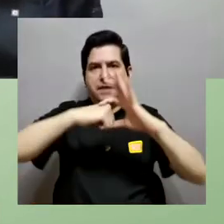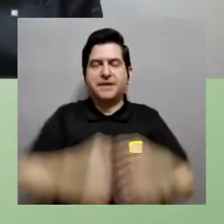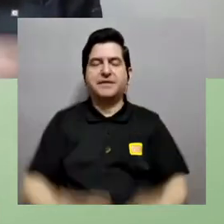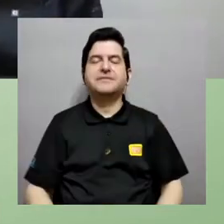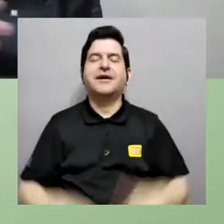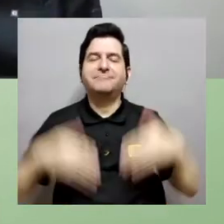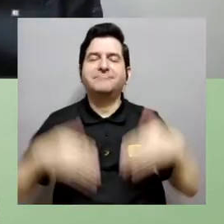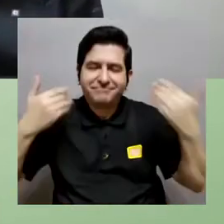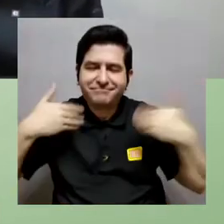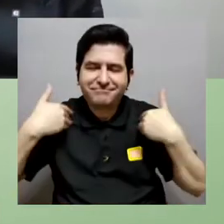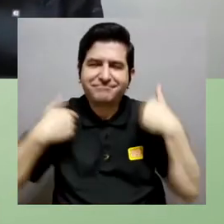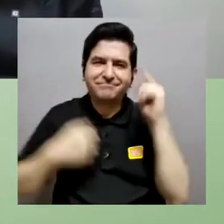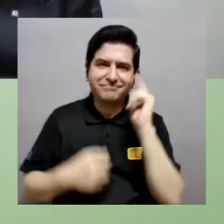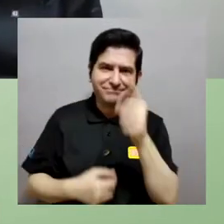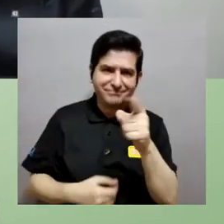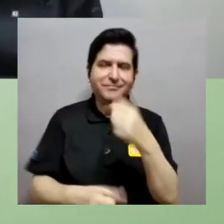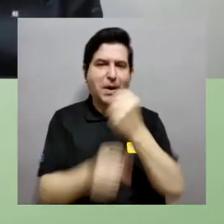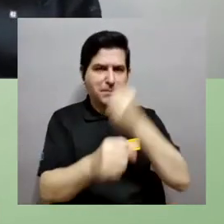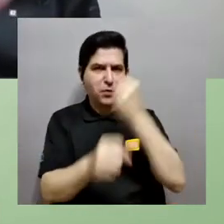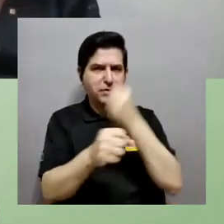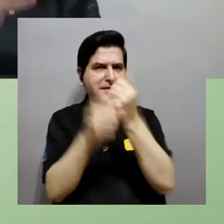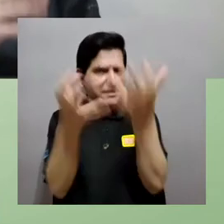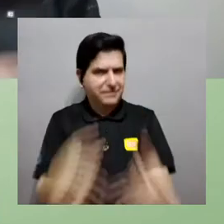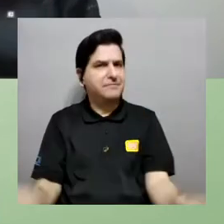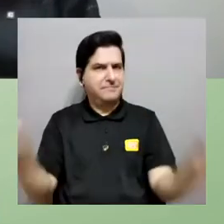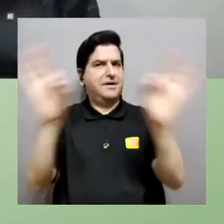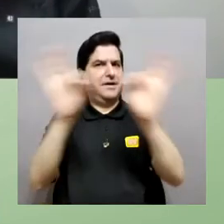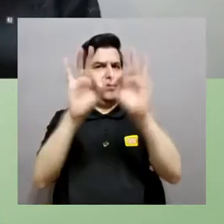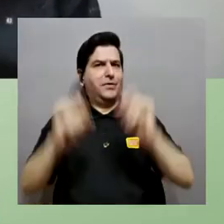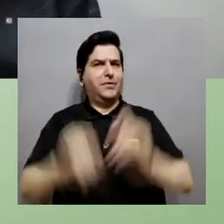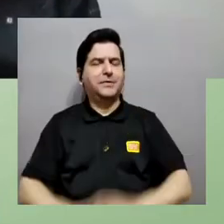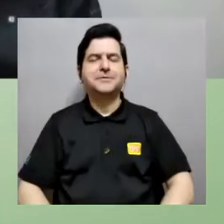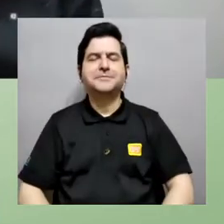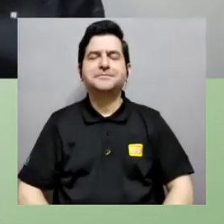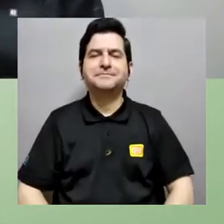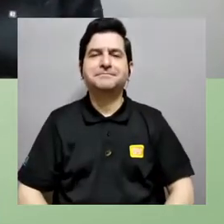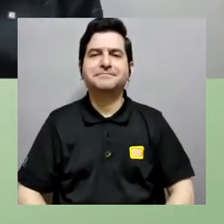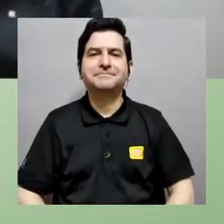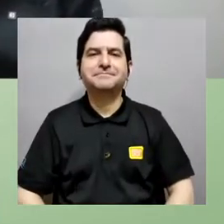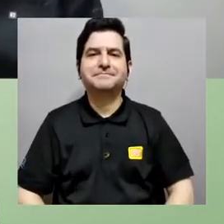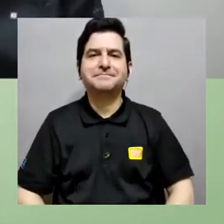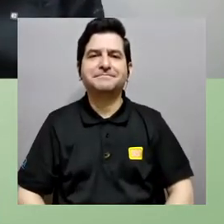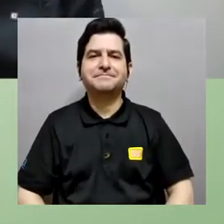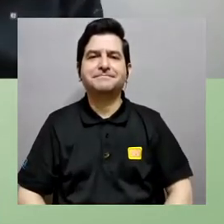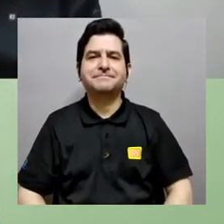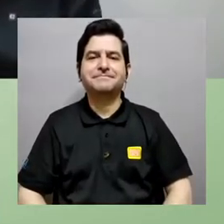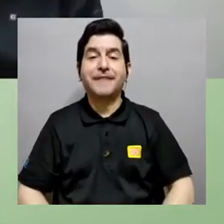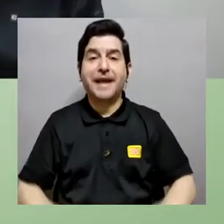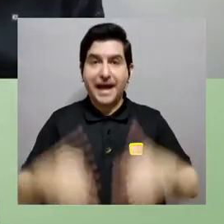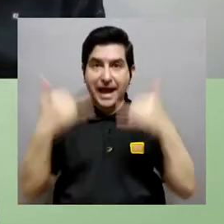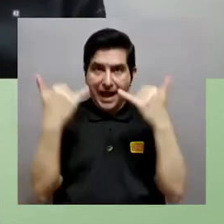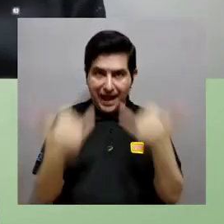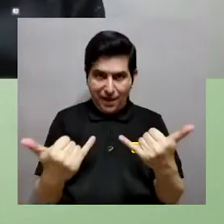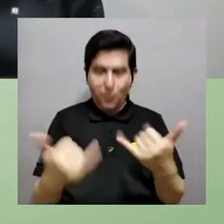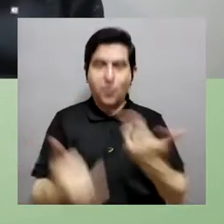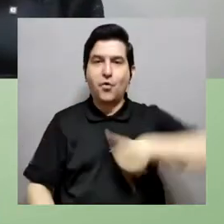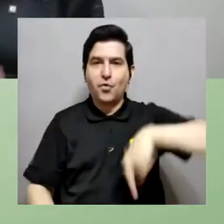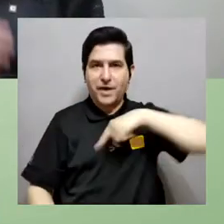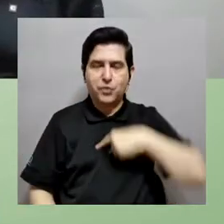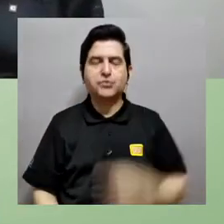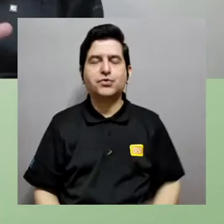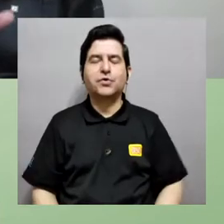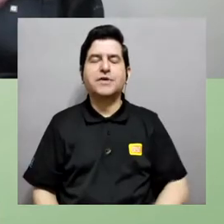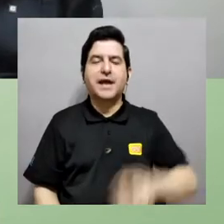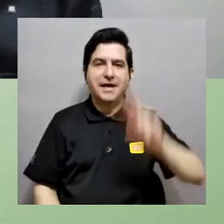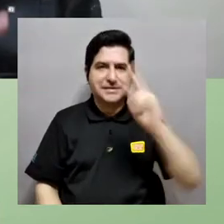consumiendo sin consumirnos el planeta en el camino. Así que felicidades por ese trabajo tan importante. Y,